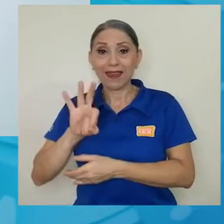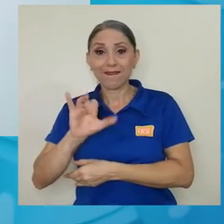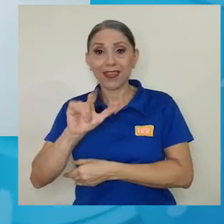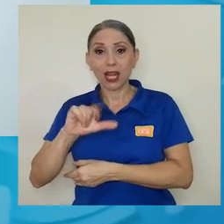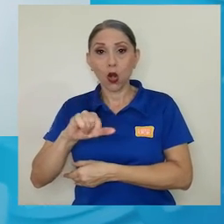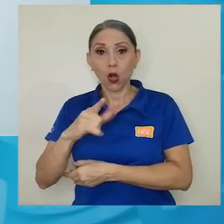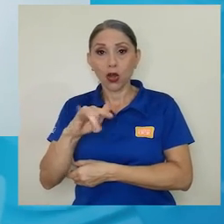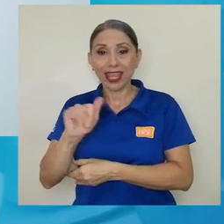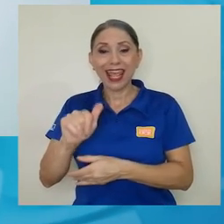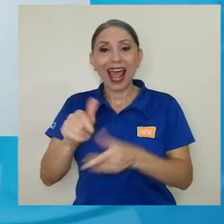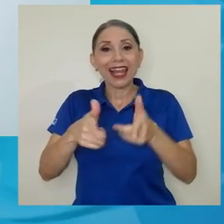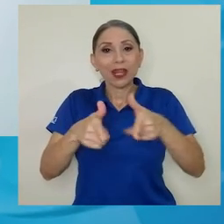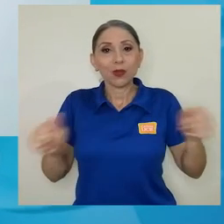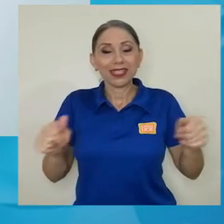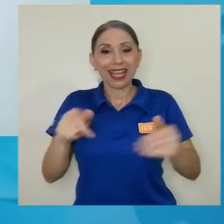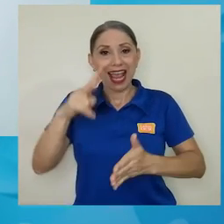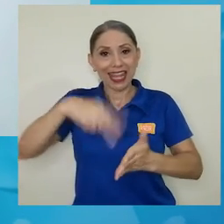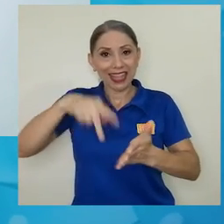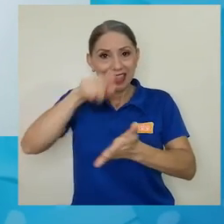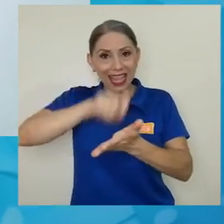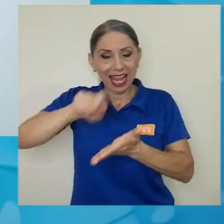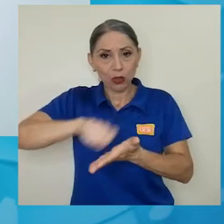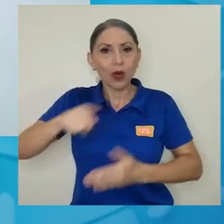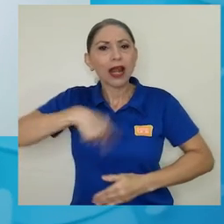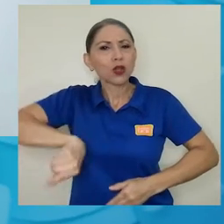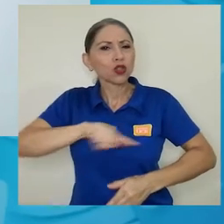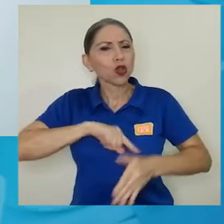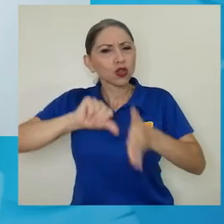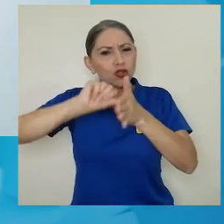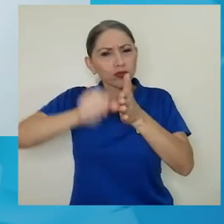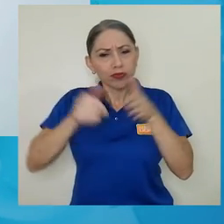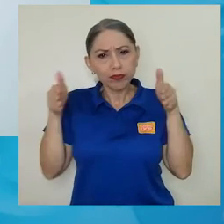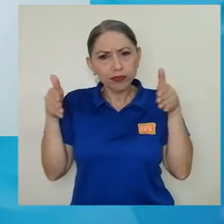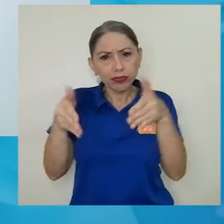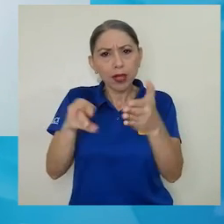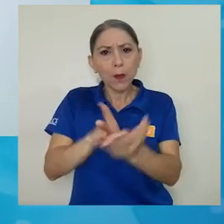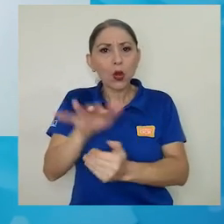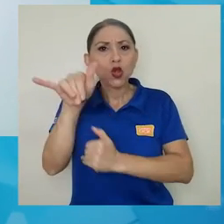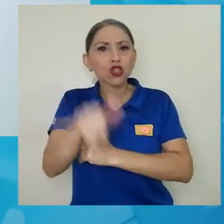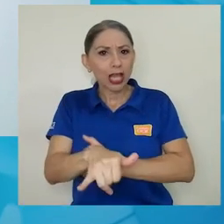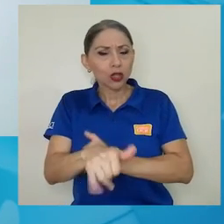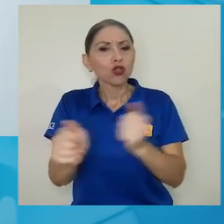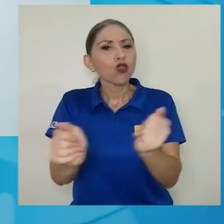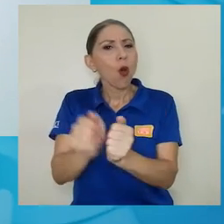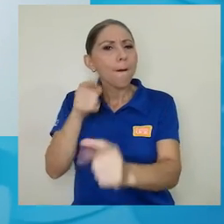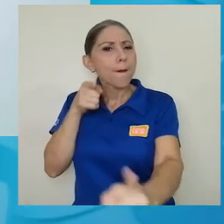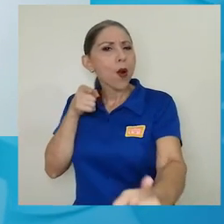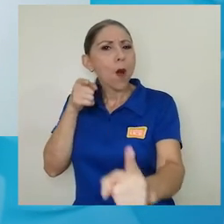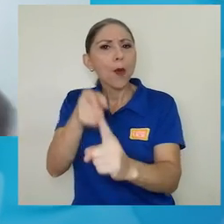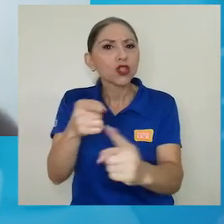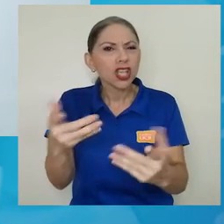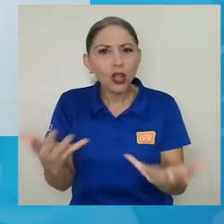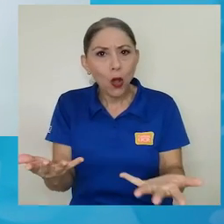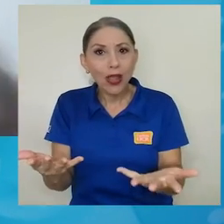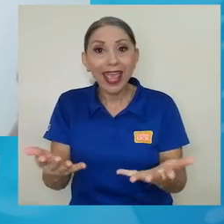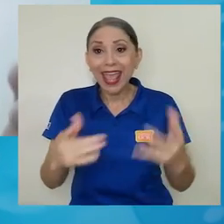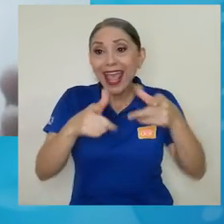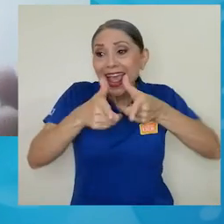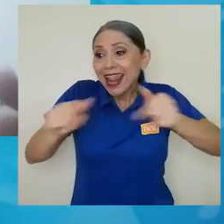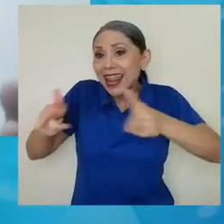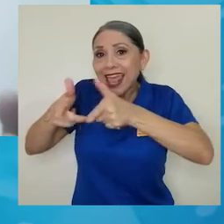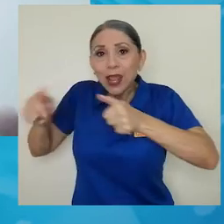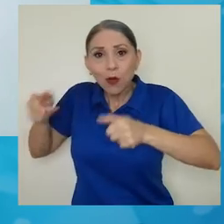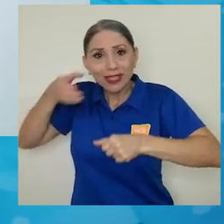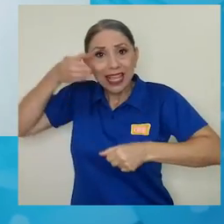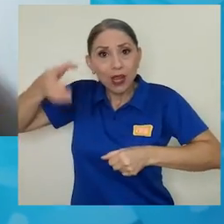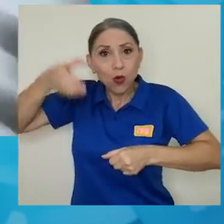Lingüística y Literatura, estamos muy centrados en proyectos que tienen como propósito documentar las lenguas